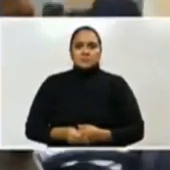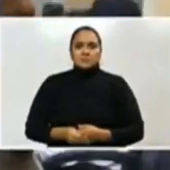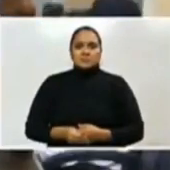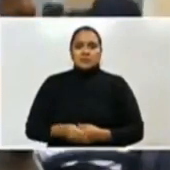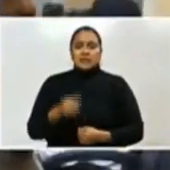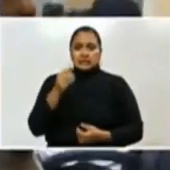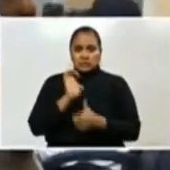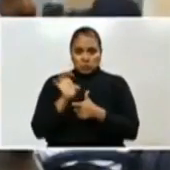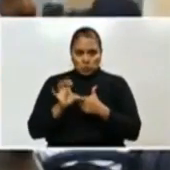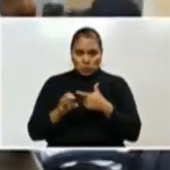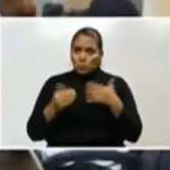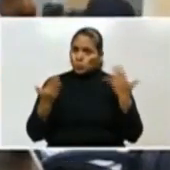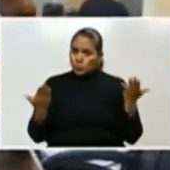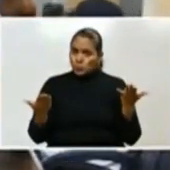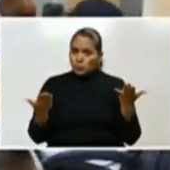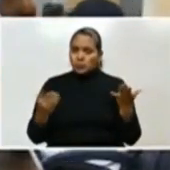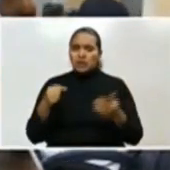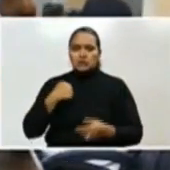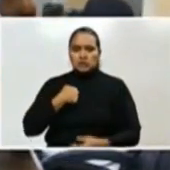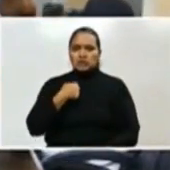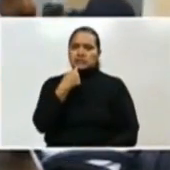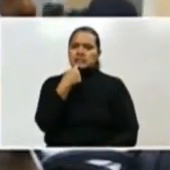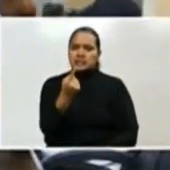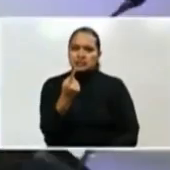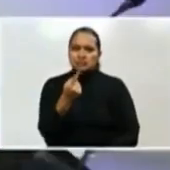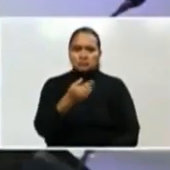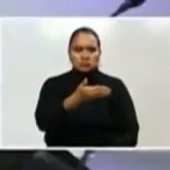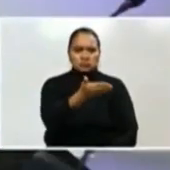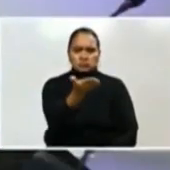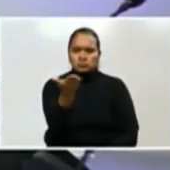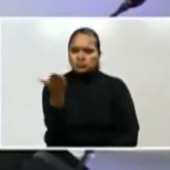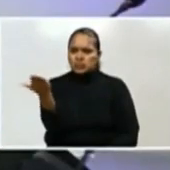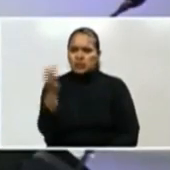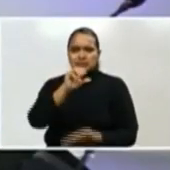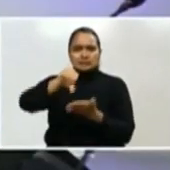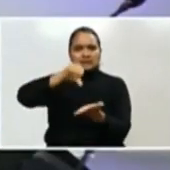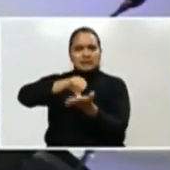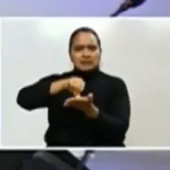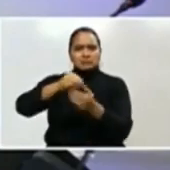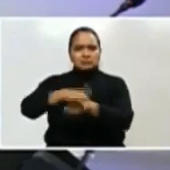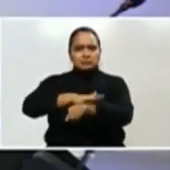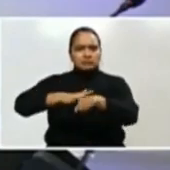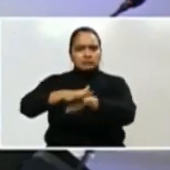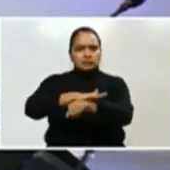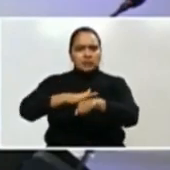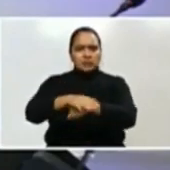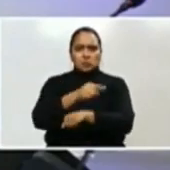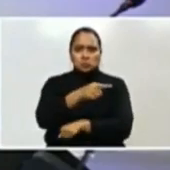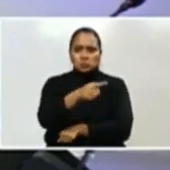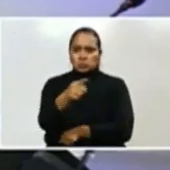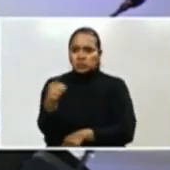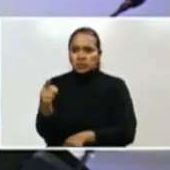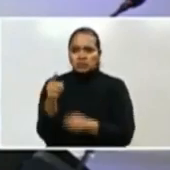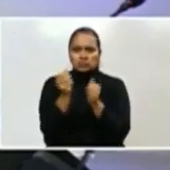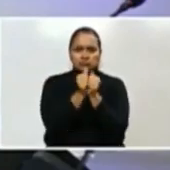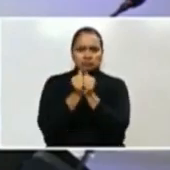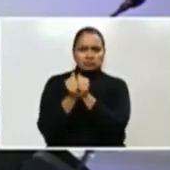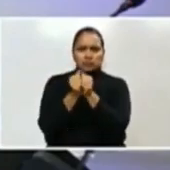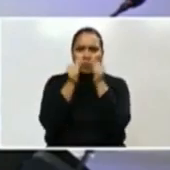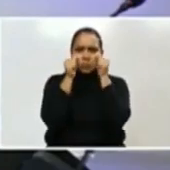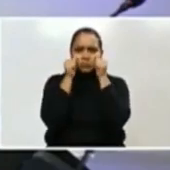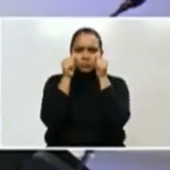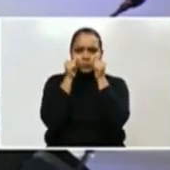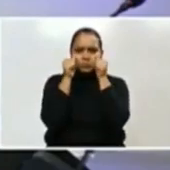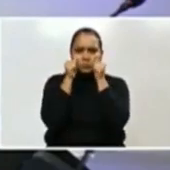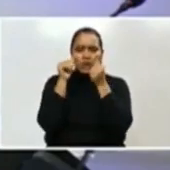Por eso, le pido el apoyo a usted, compatriota, que está en su barrio, en la aldea,